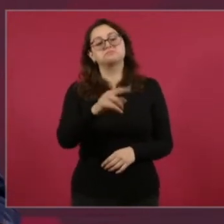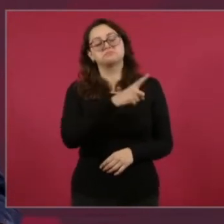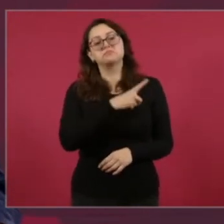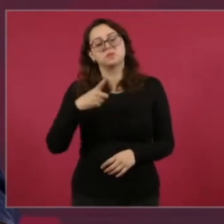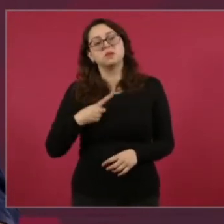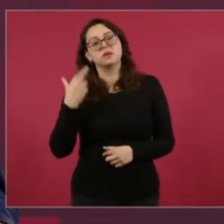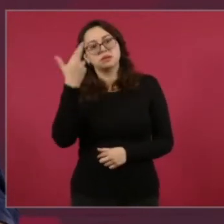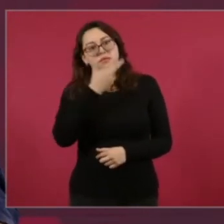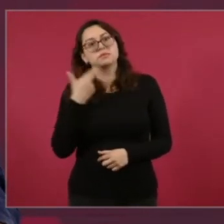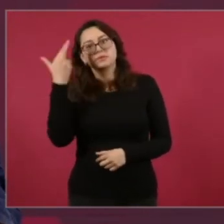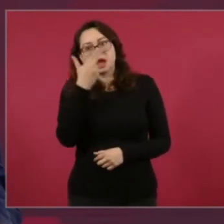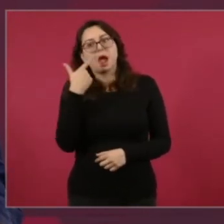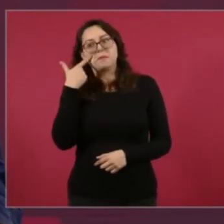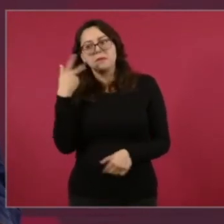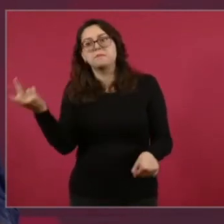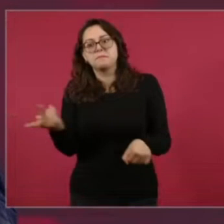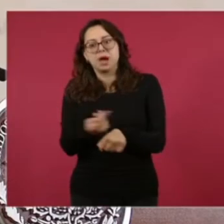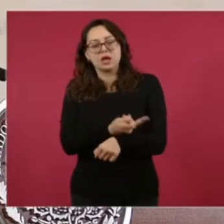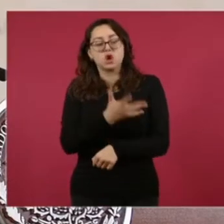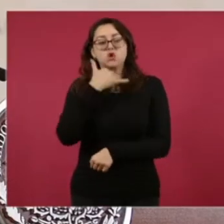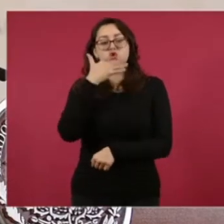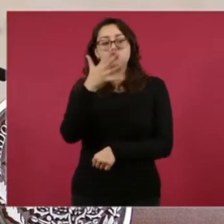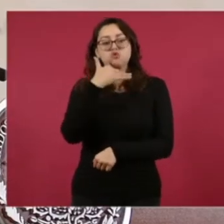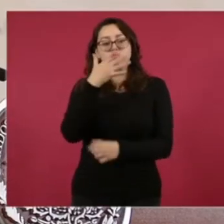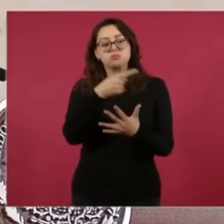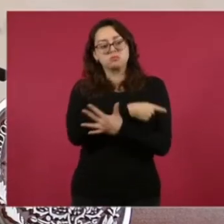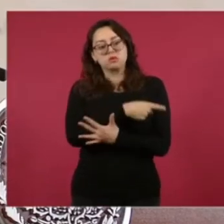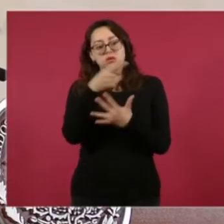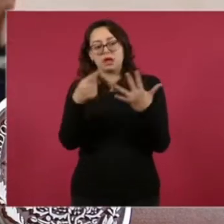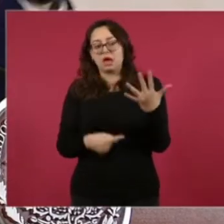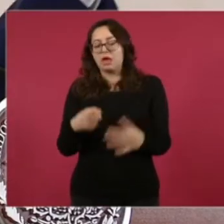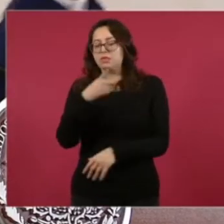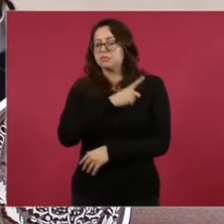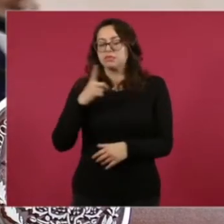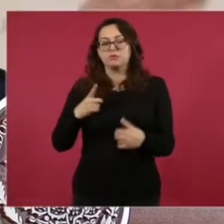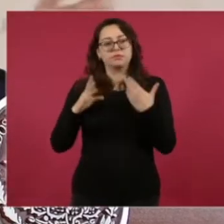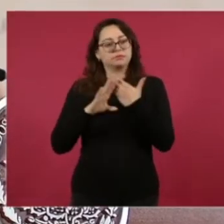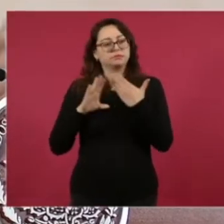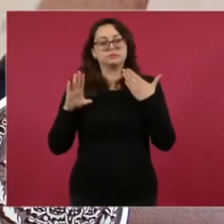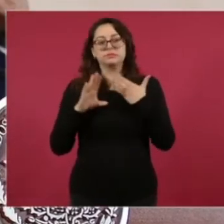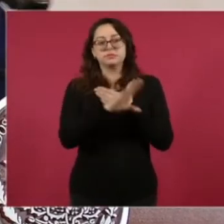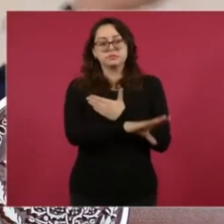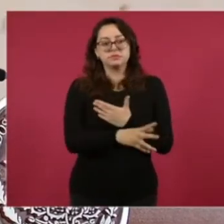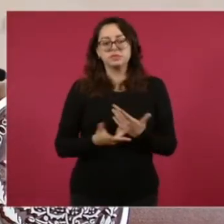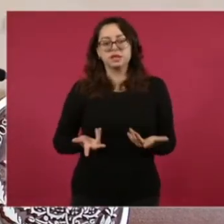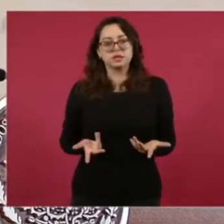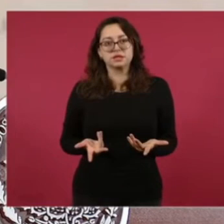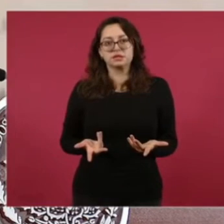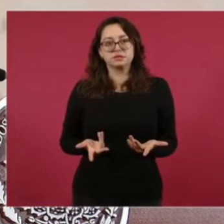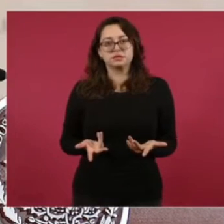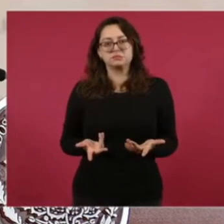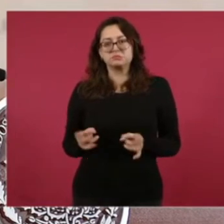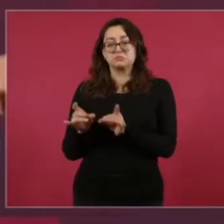en todas sus modalidades, que no sea como cuando